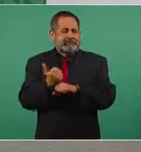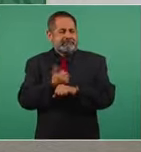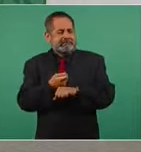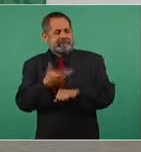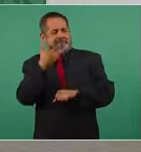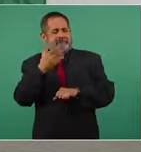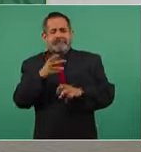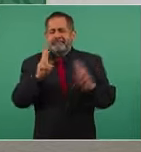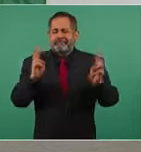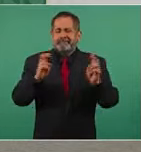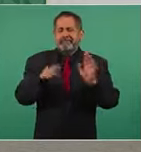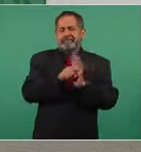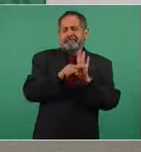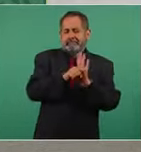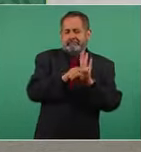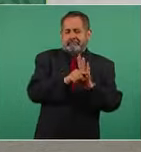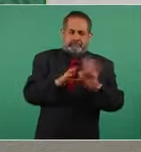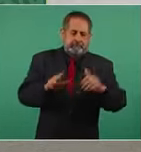57.